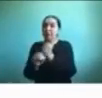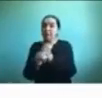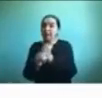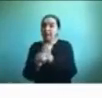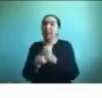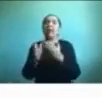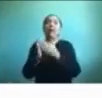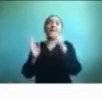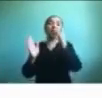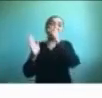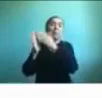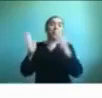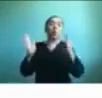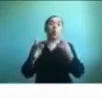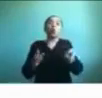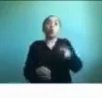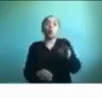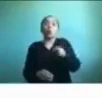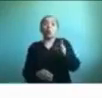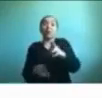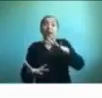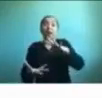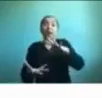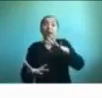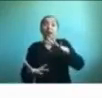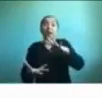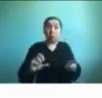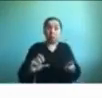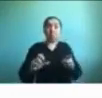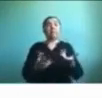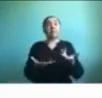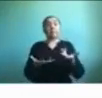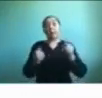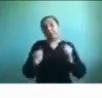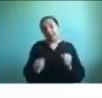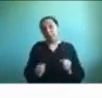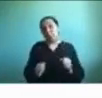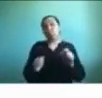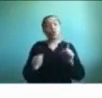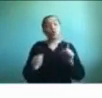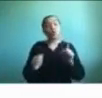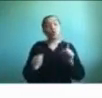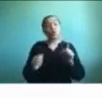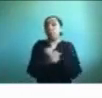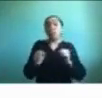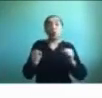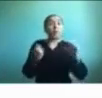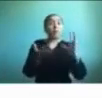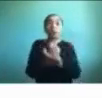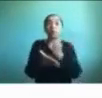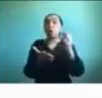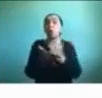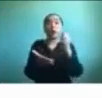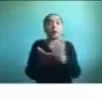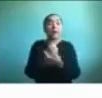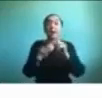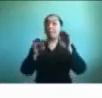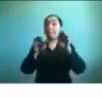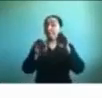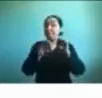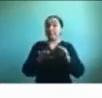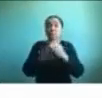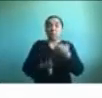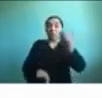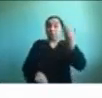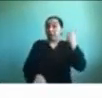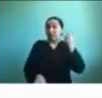Es muy esperable que no podamos cumplir con todo lo que hacíamos antes, es muy probable que nuestros hijos no sean